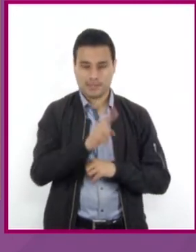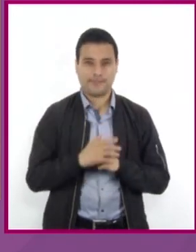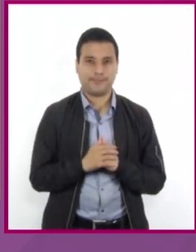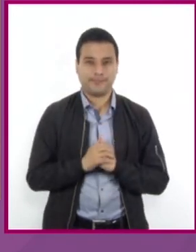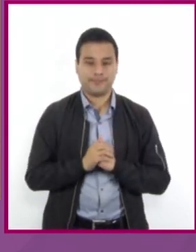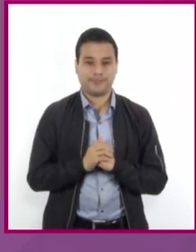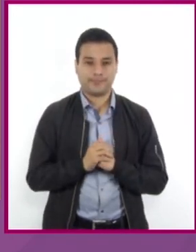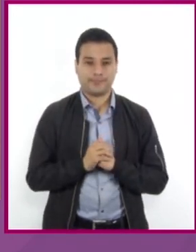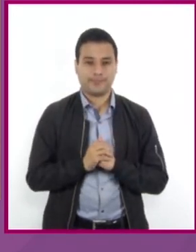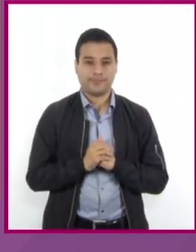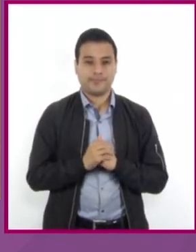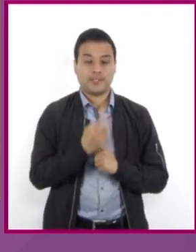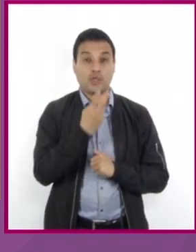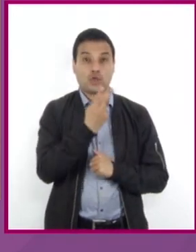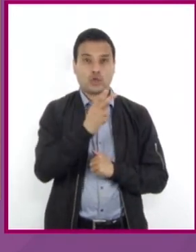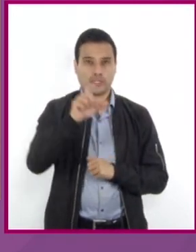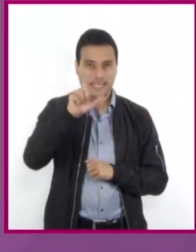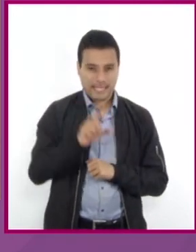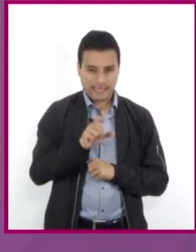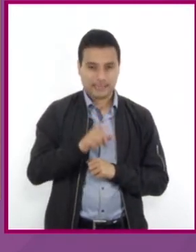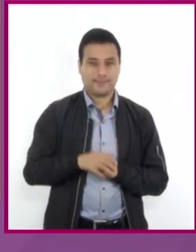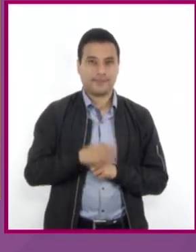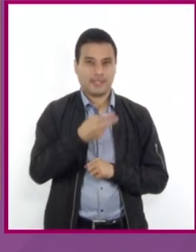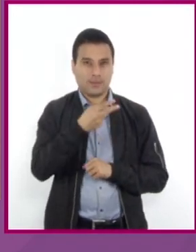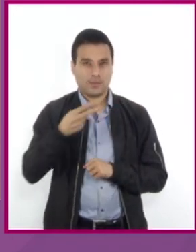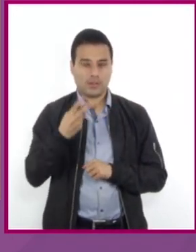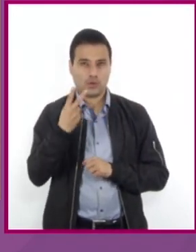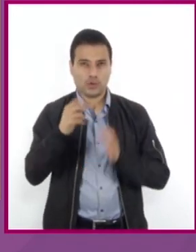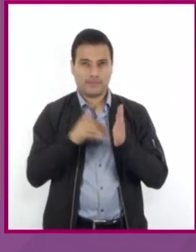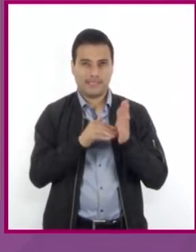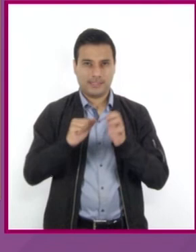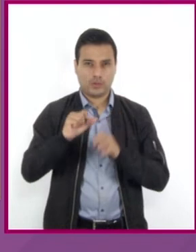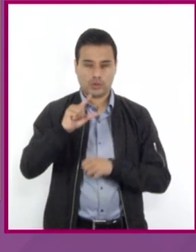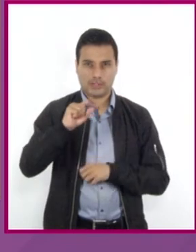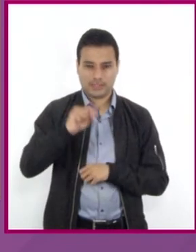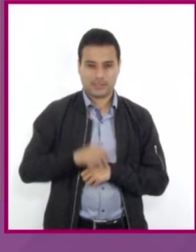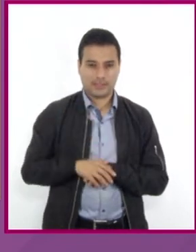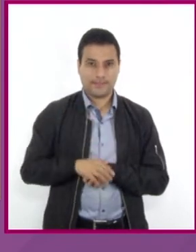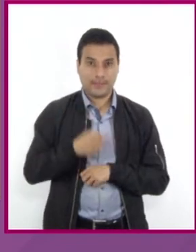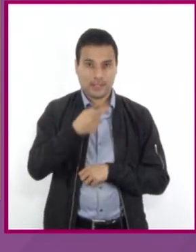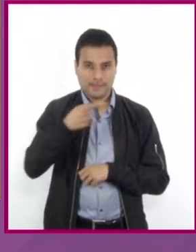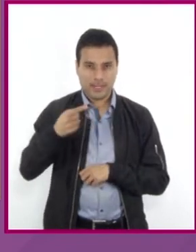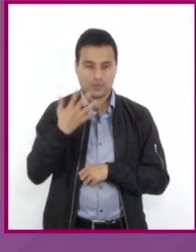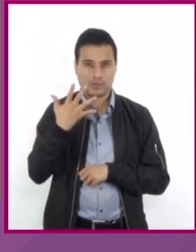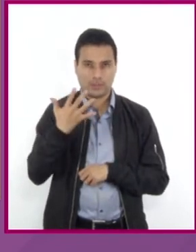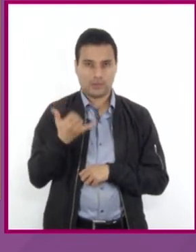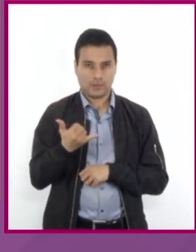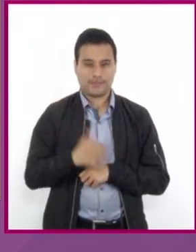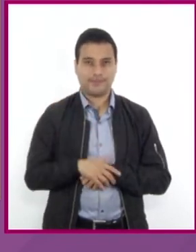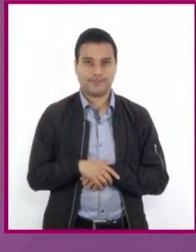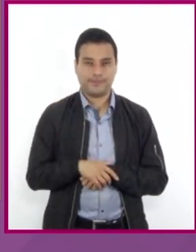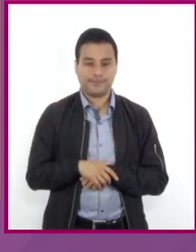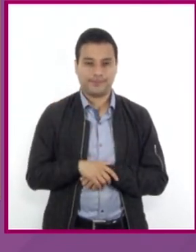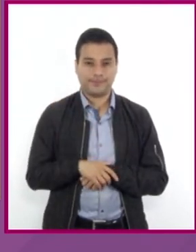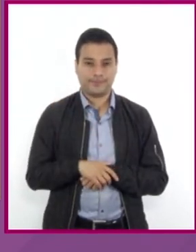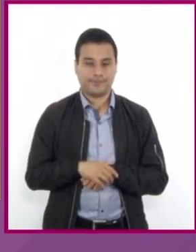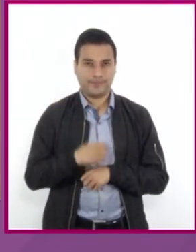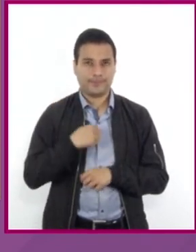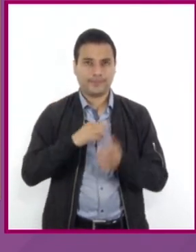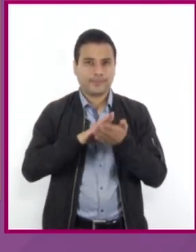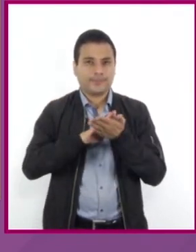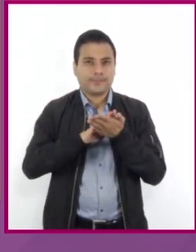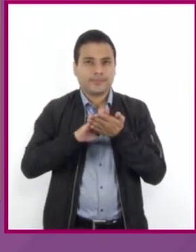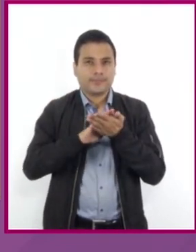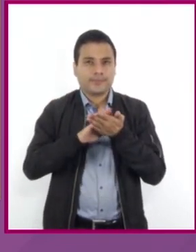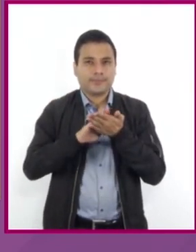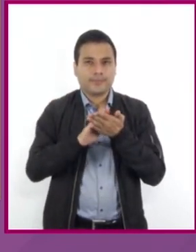2X igual a 2,670 menos 5Y para poder cancelar el